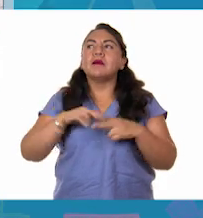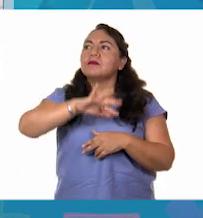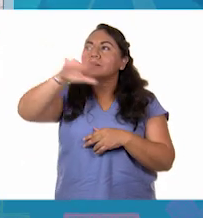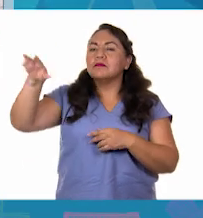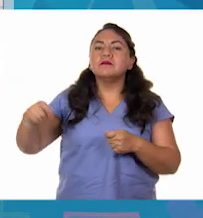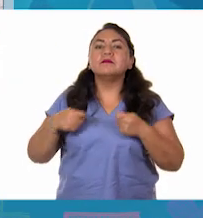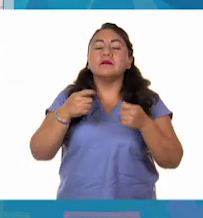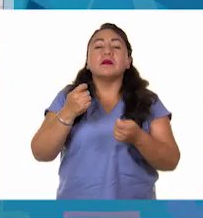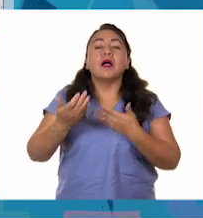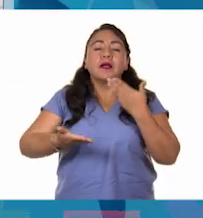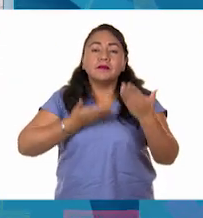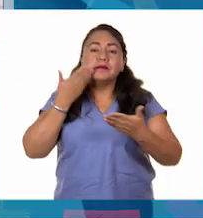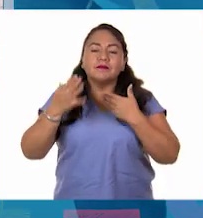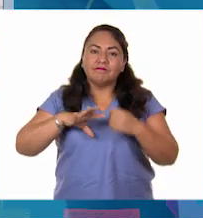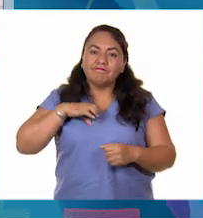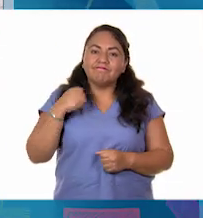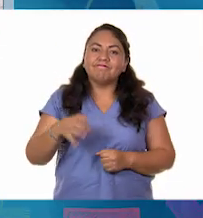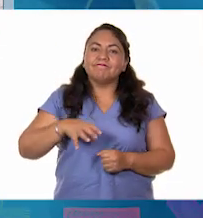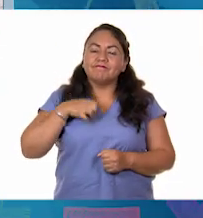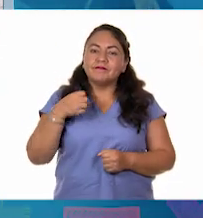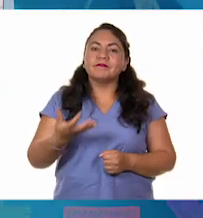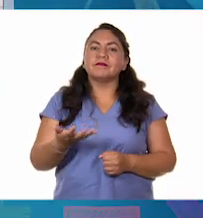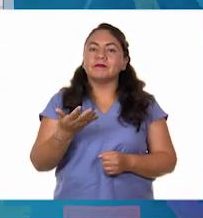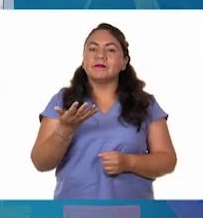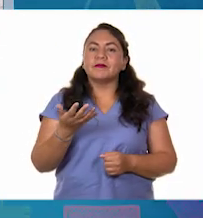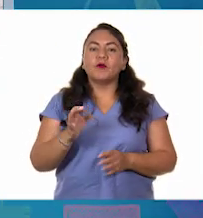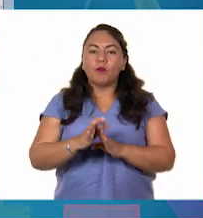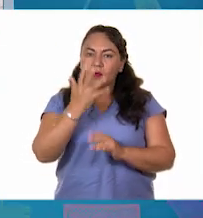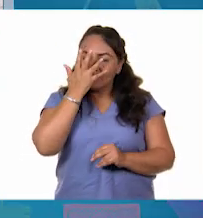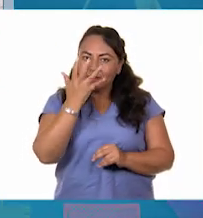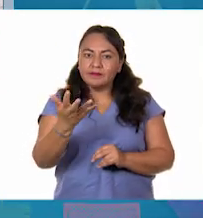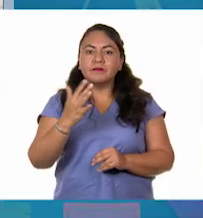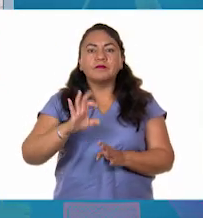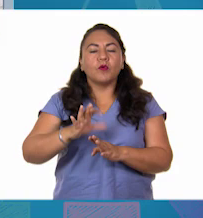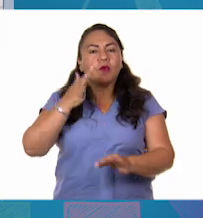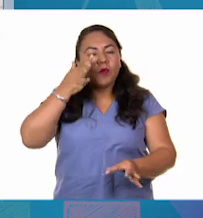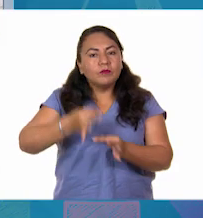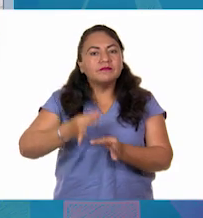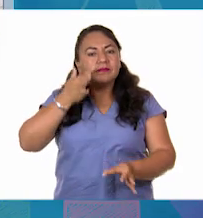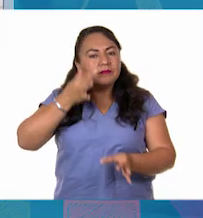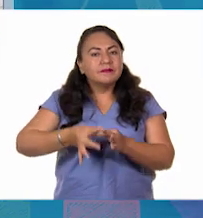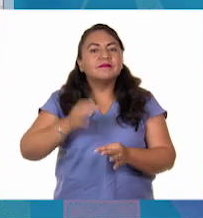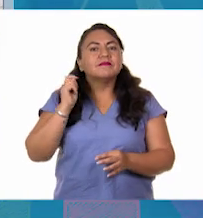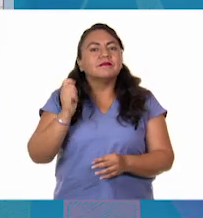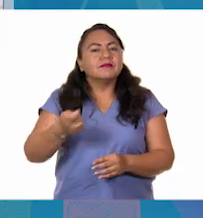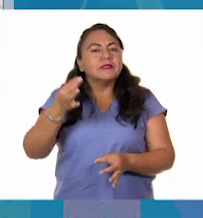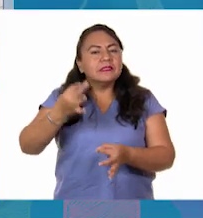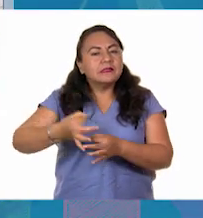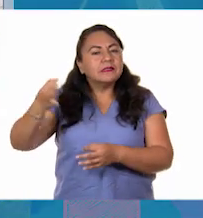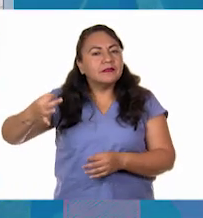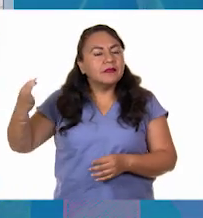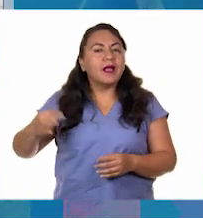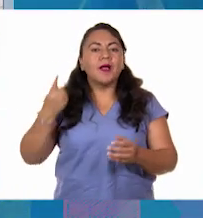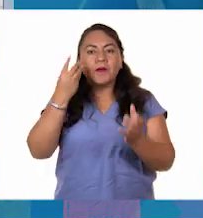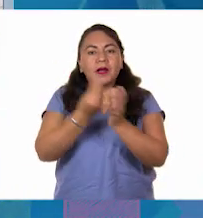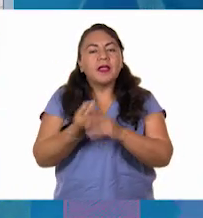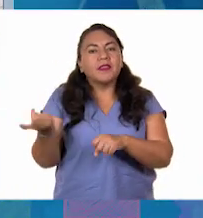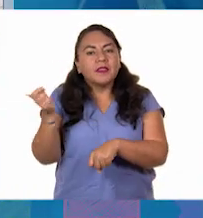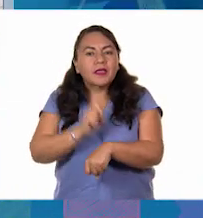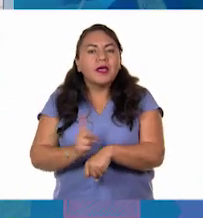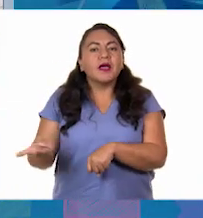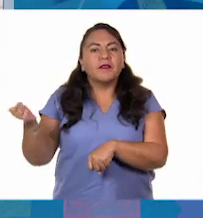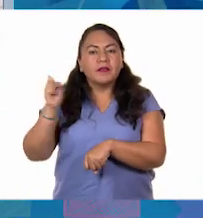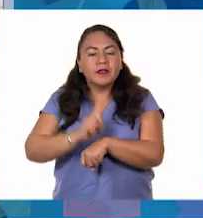muchos años de entusiasmo, compromiso, cumpliendo puntuales con la labor de impartir clases diariamente.